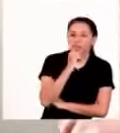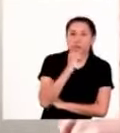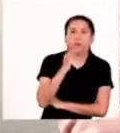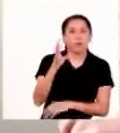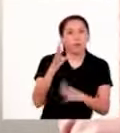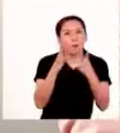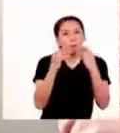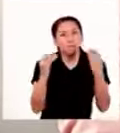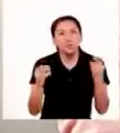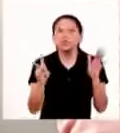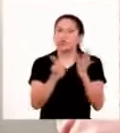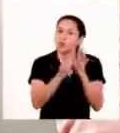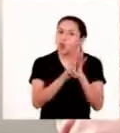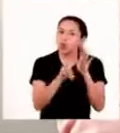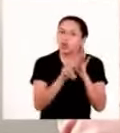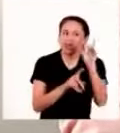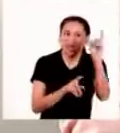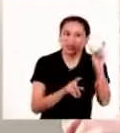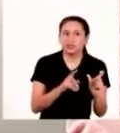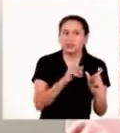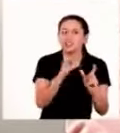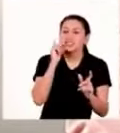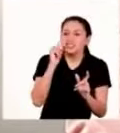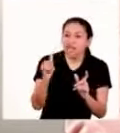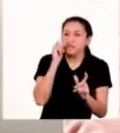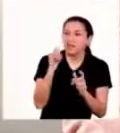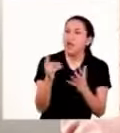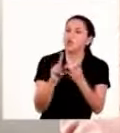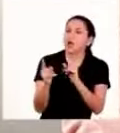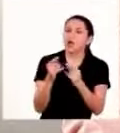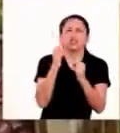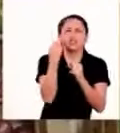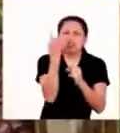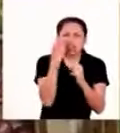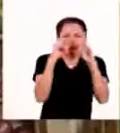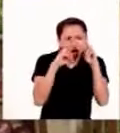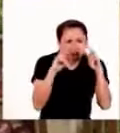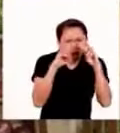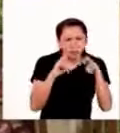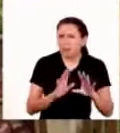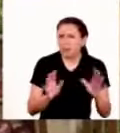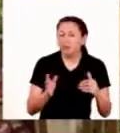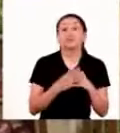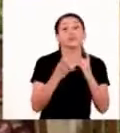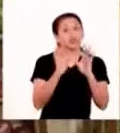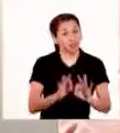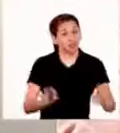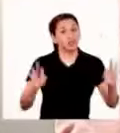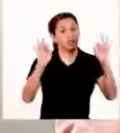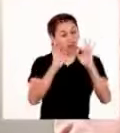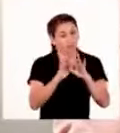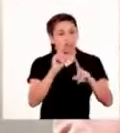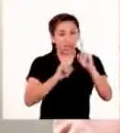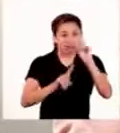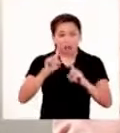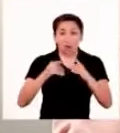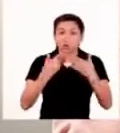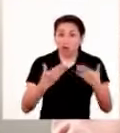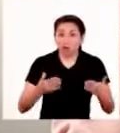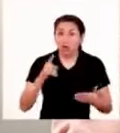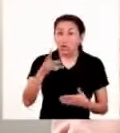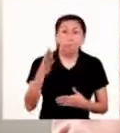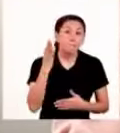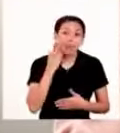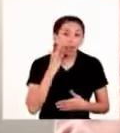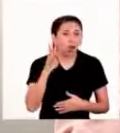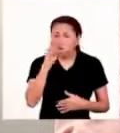un montón de voluntarios que hasta te llaman todos los días es cuestión de averiguar nada más más bien es importante que si hay cosas que tu mamita